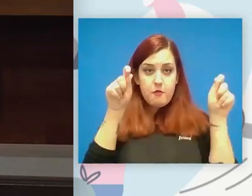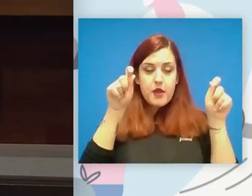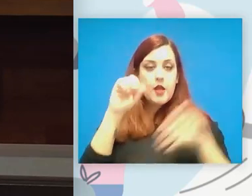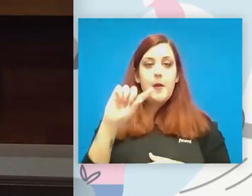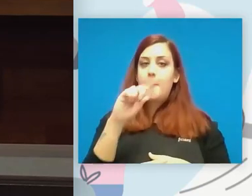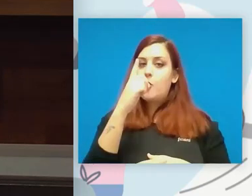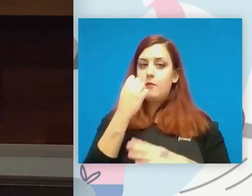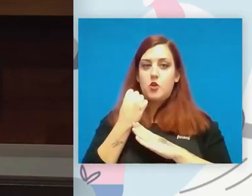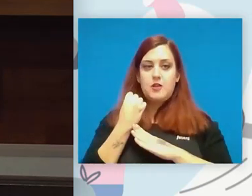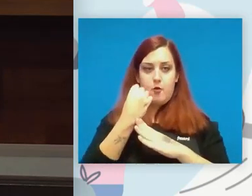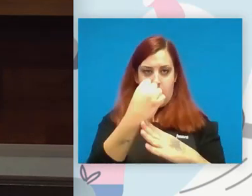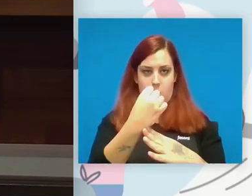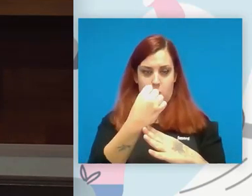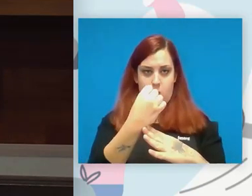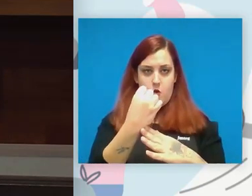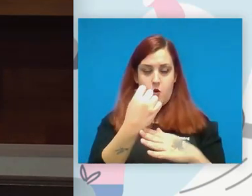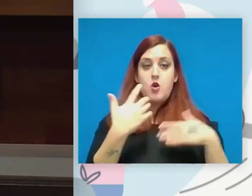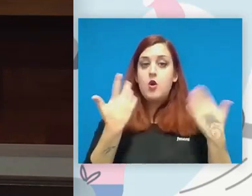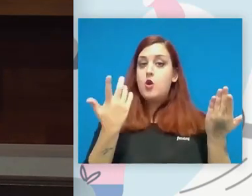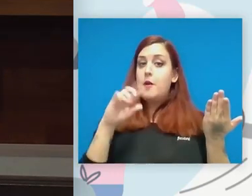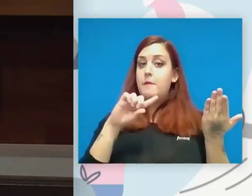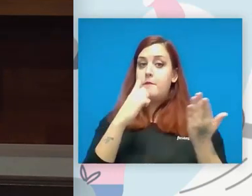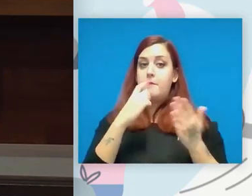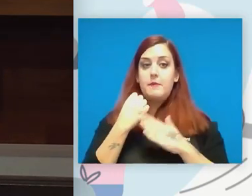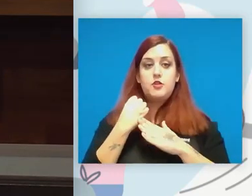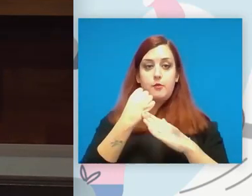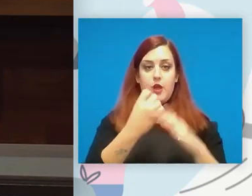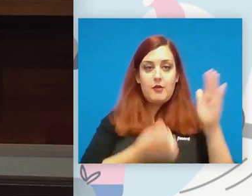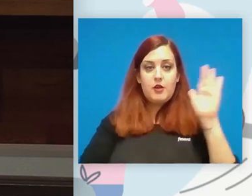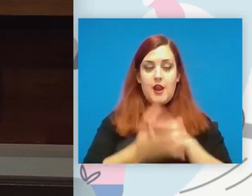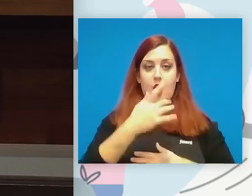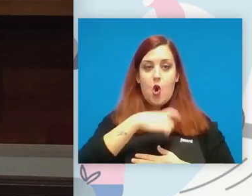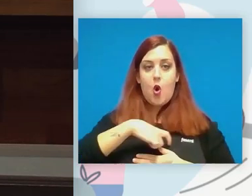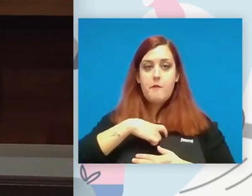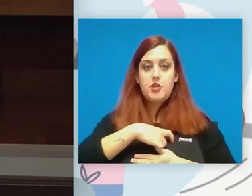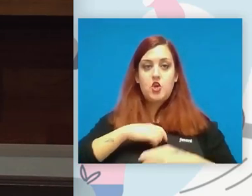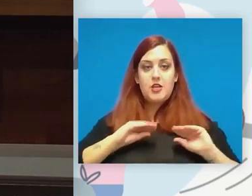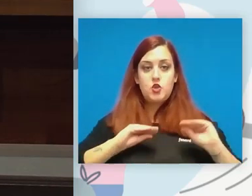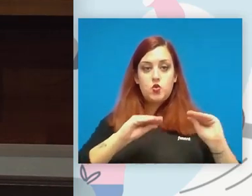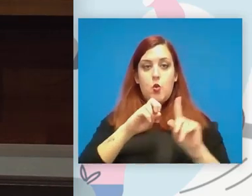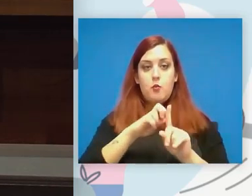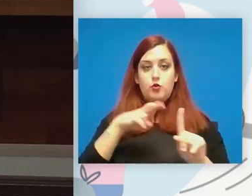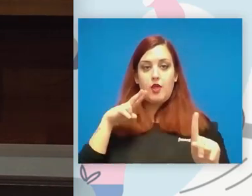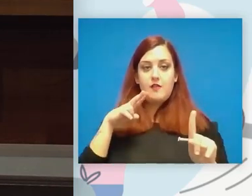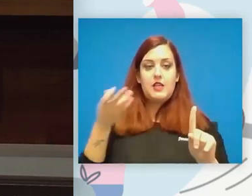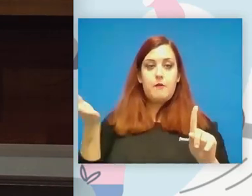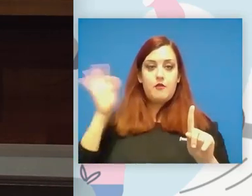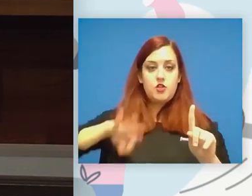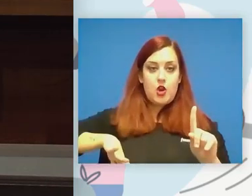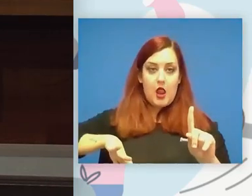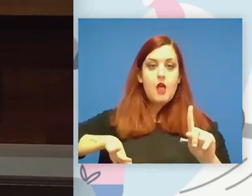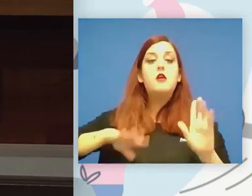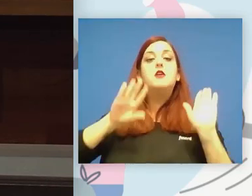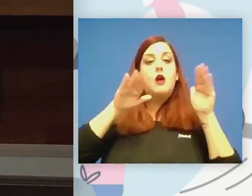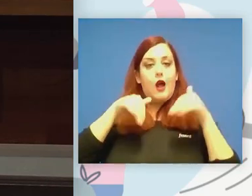apoyarlo es decir el apoyo de tener sus propias comisiones y que verdaderamente desde un punto de vista profesional pues que